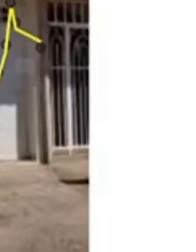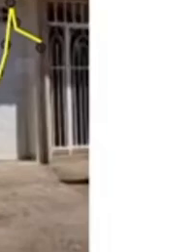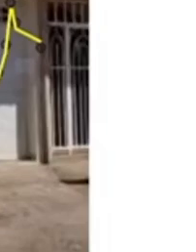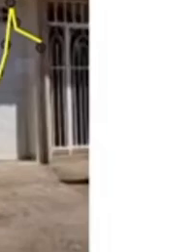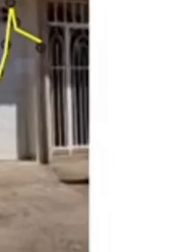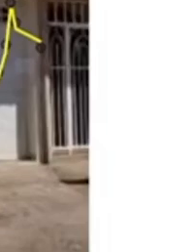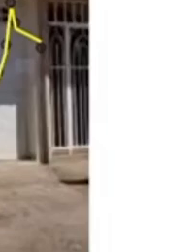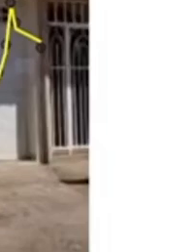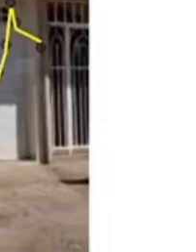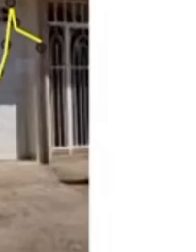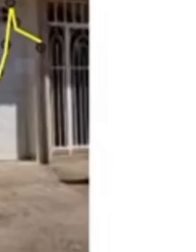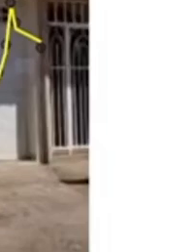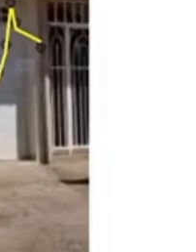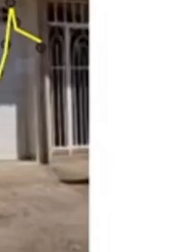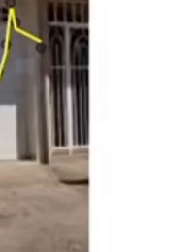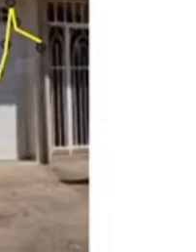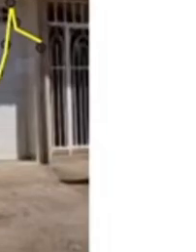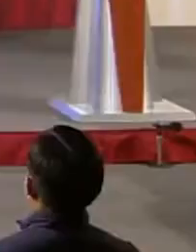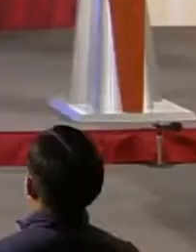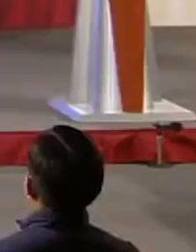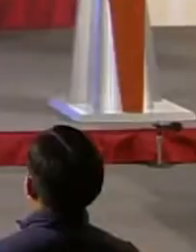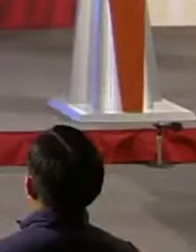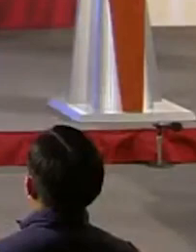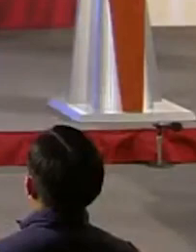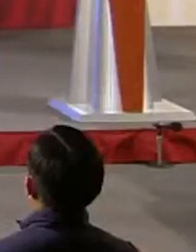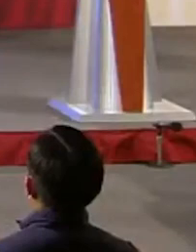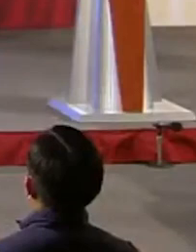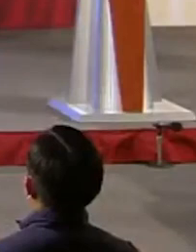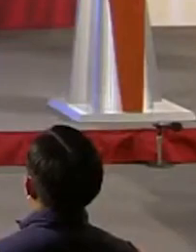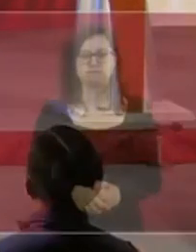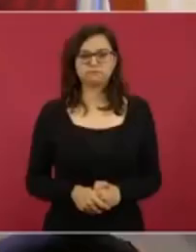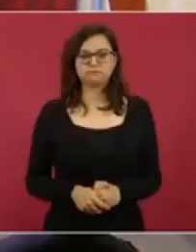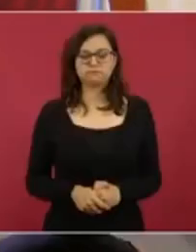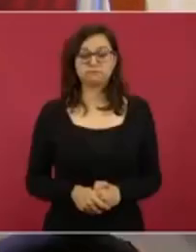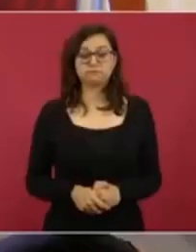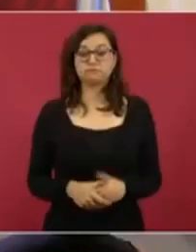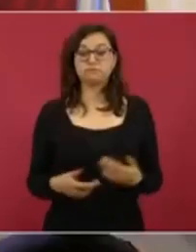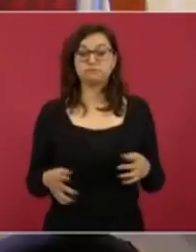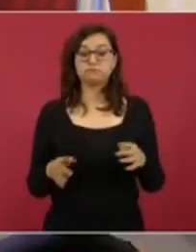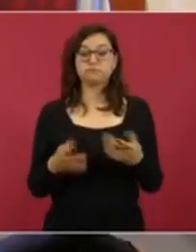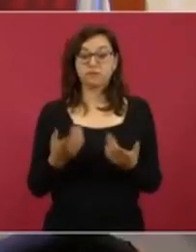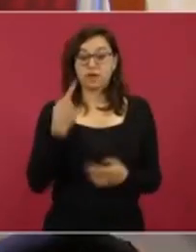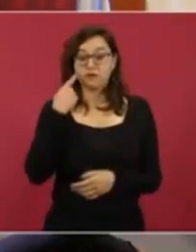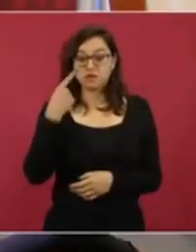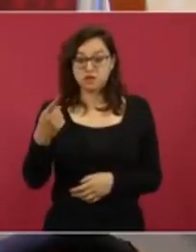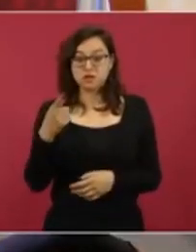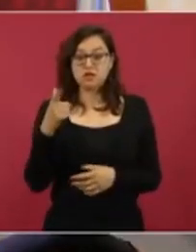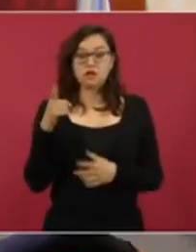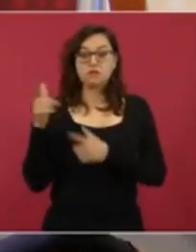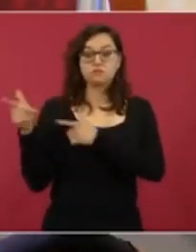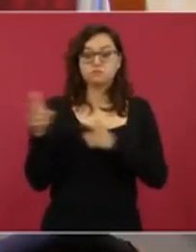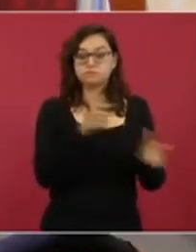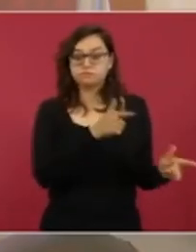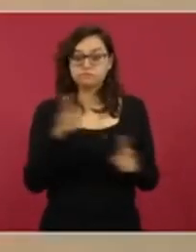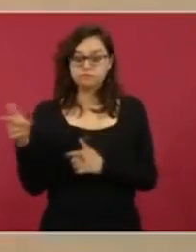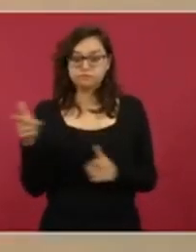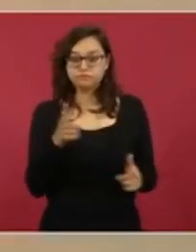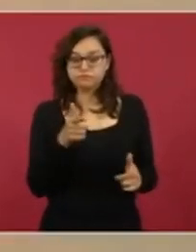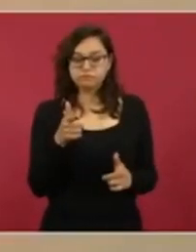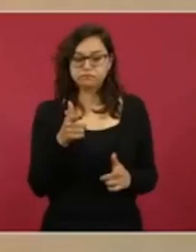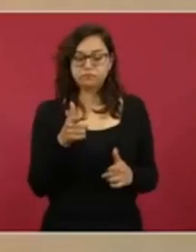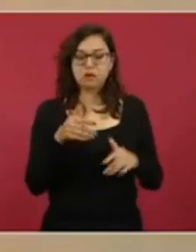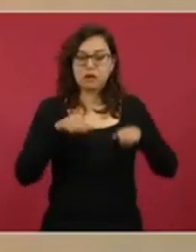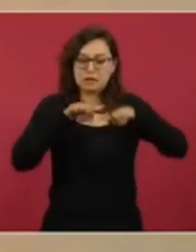supuesto fusilamiento, sino que al estar los sicarios, al haber fuego, empezaron a disparar, pero no hubo,